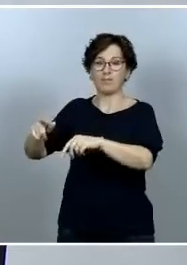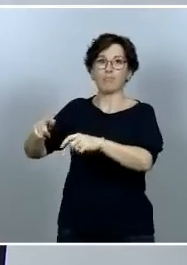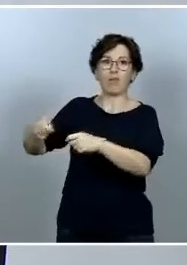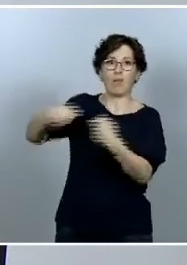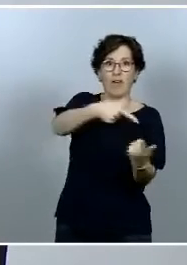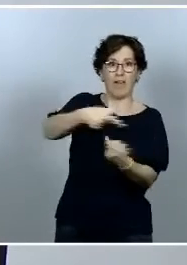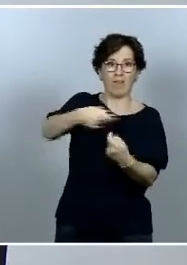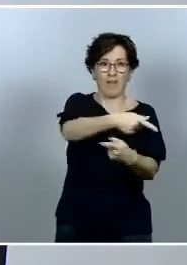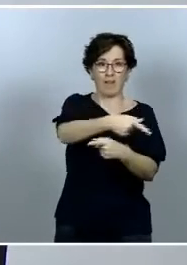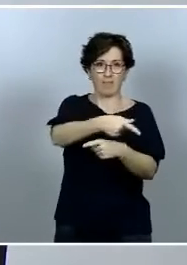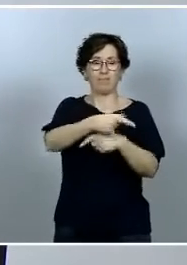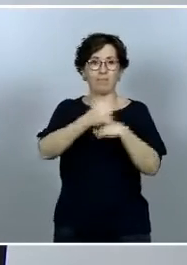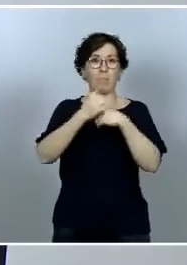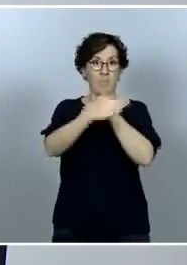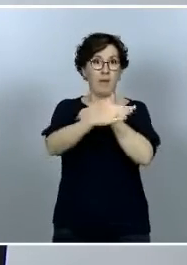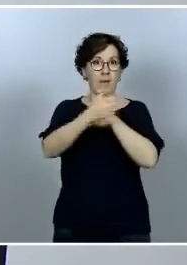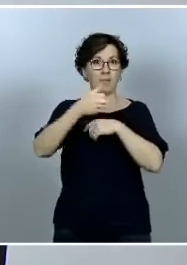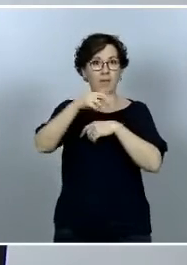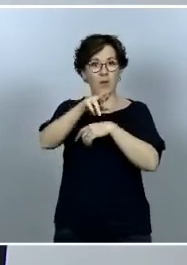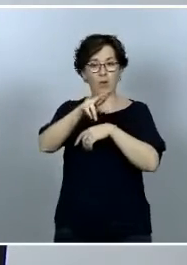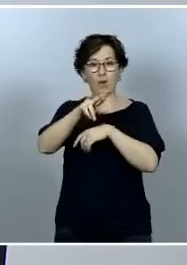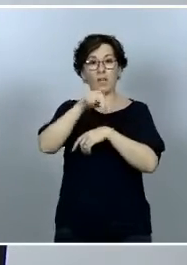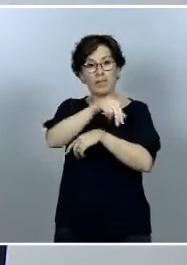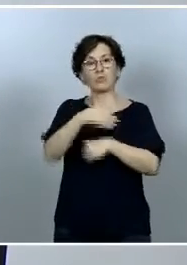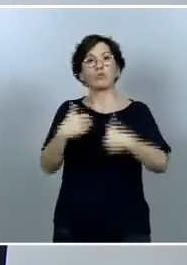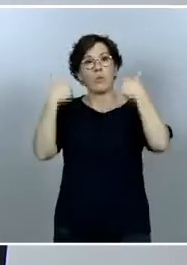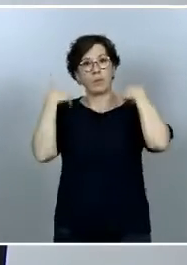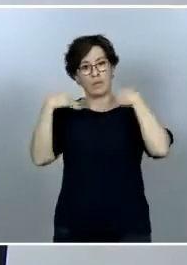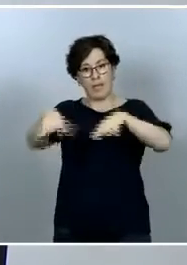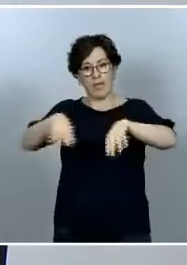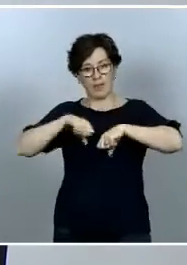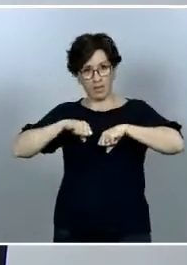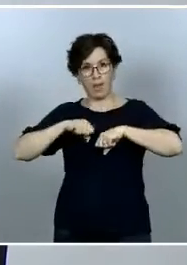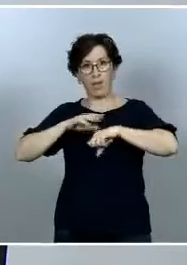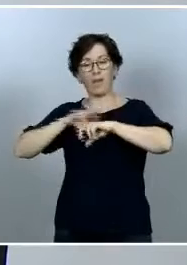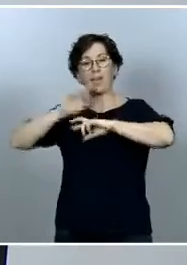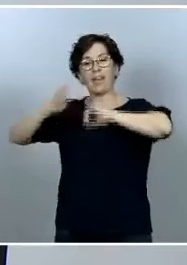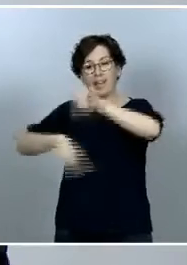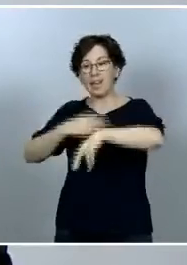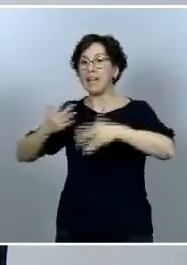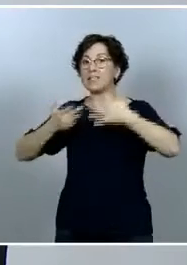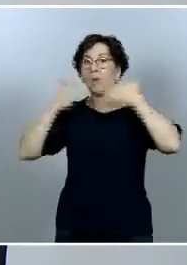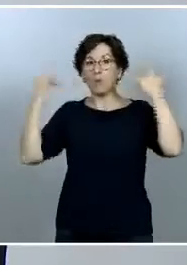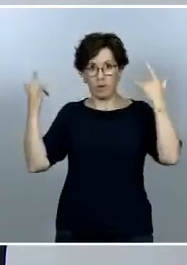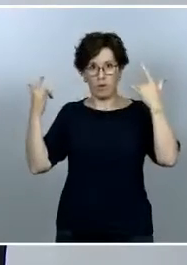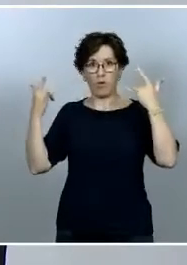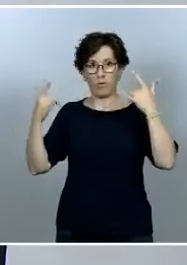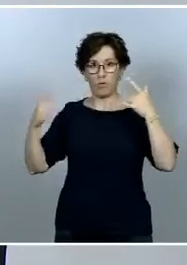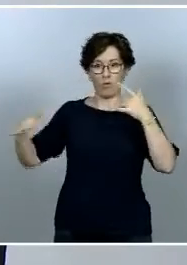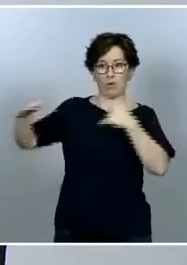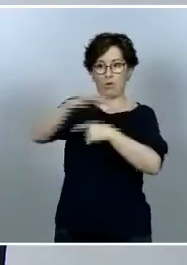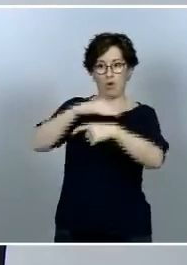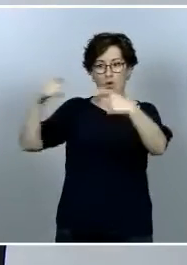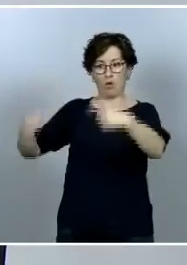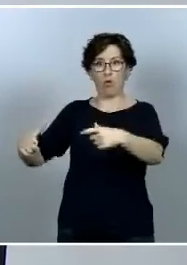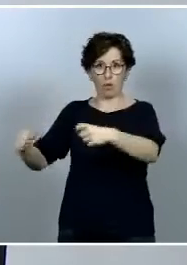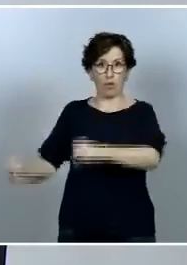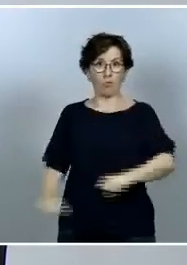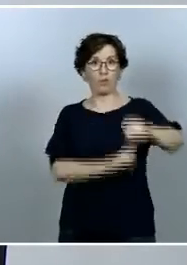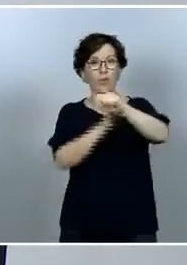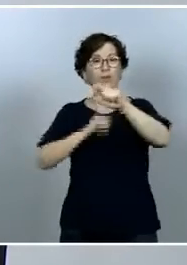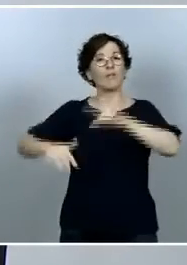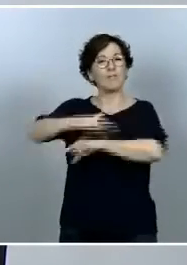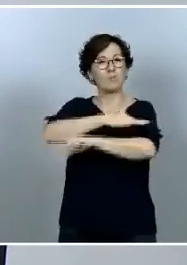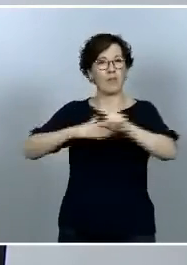y que también forma parte de las competencias de restauración de zonas de protección de espacios naturales por